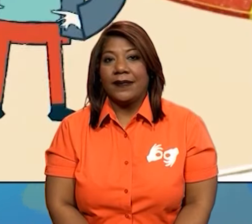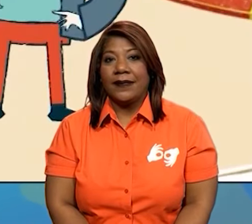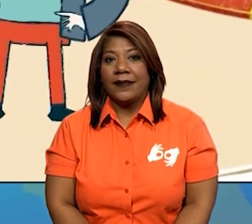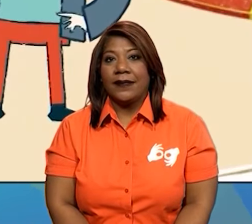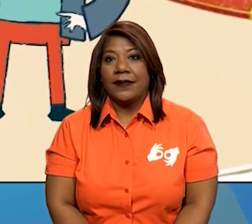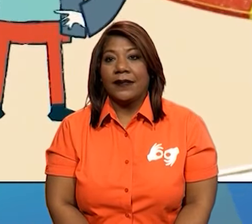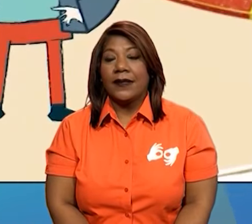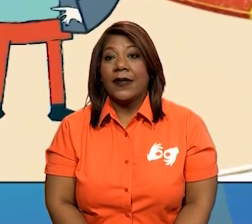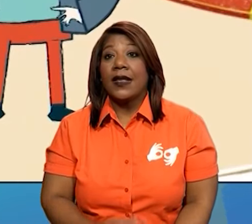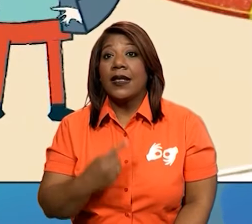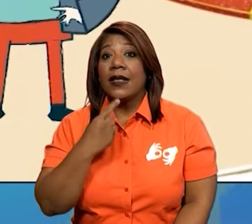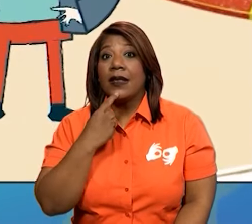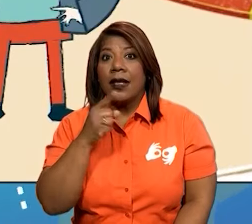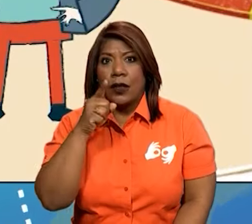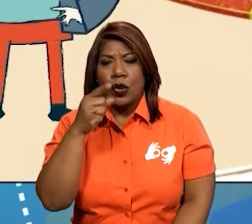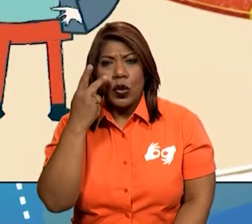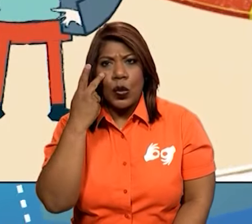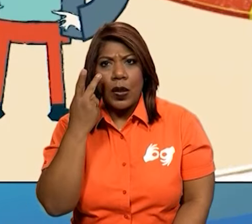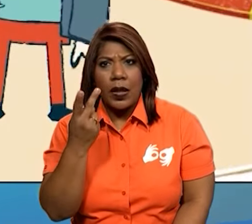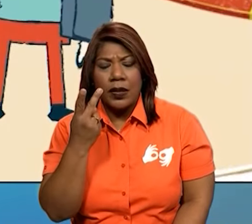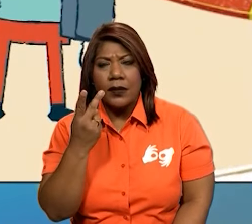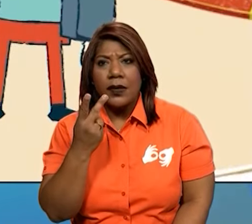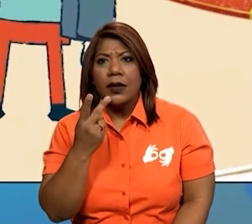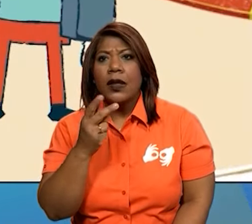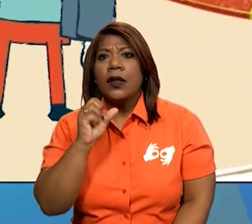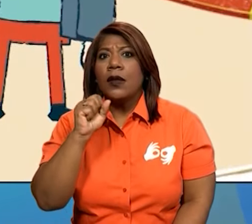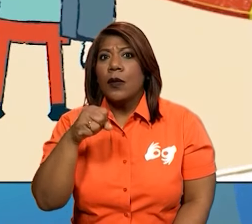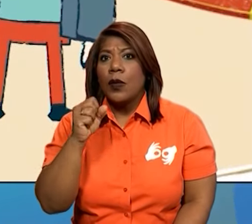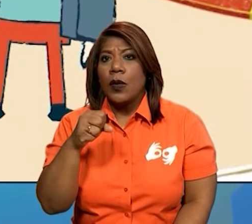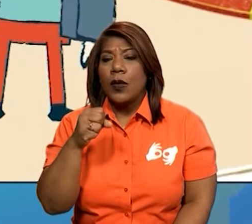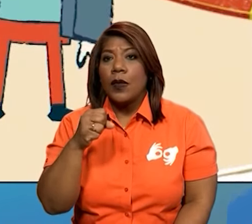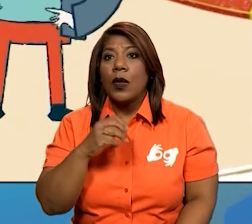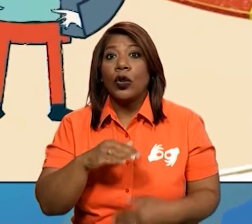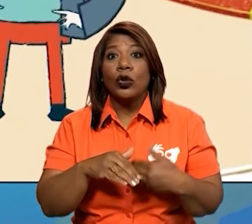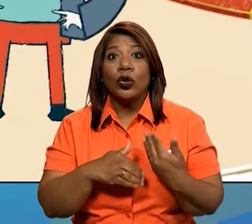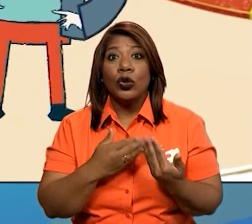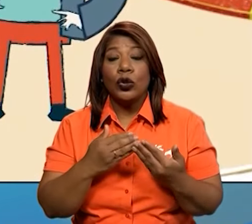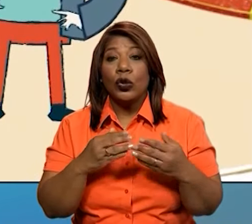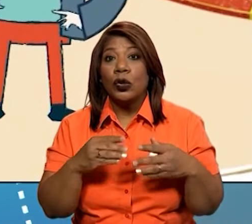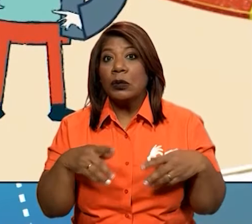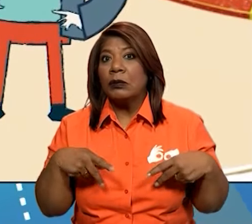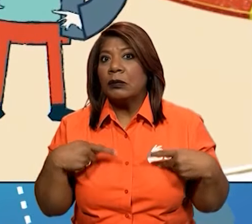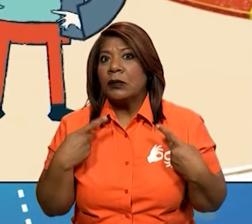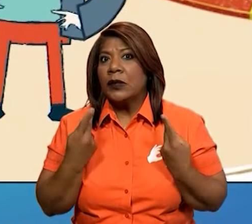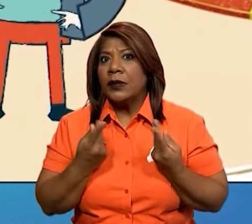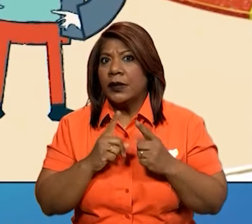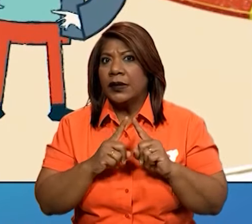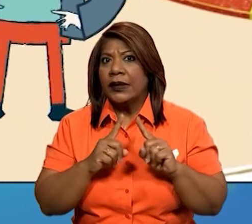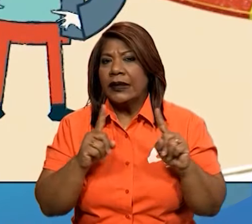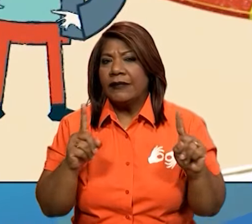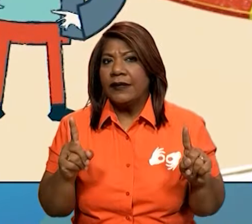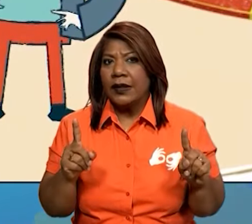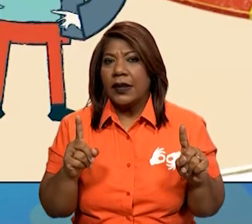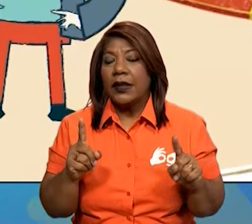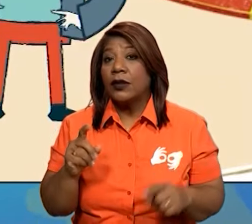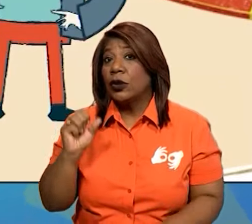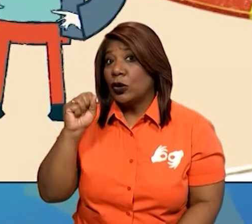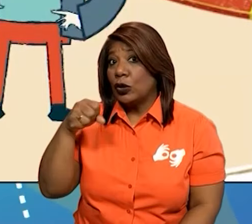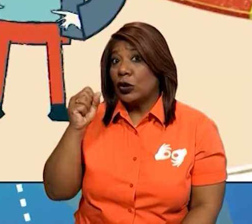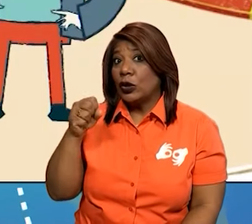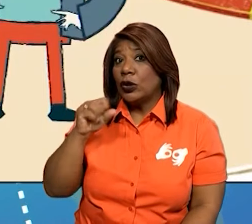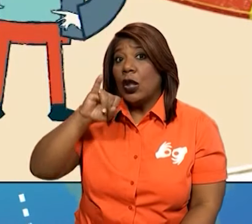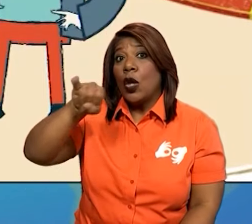¡Rica! ¿Te has dado cuenta lo capaces que somos de sentir tantas cosas diferentes? Es verdad